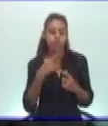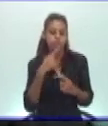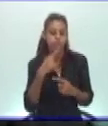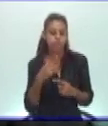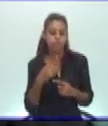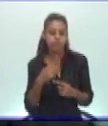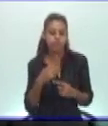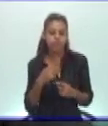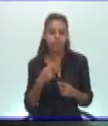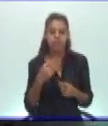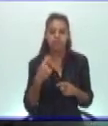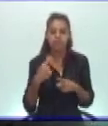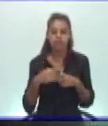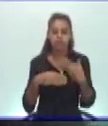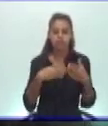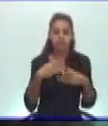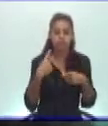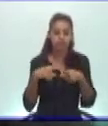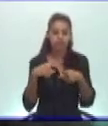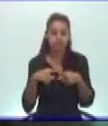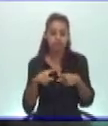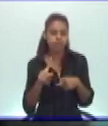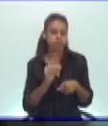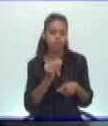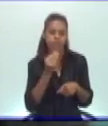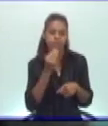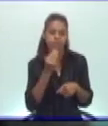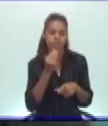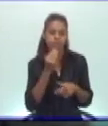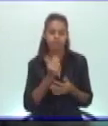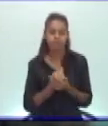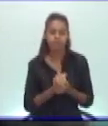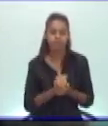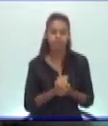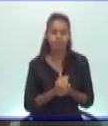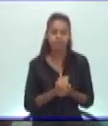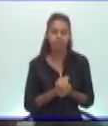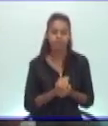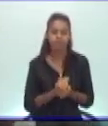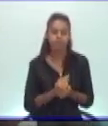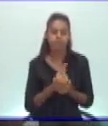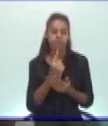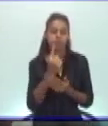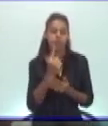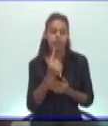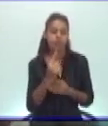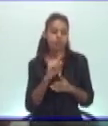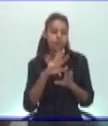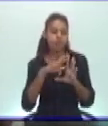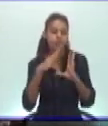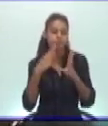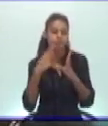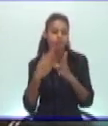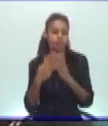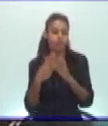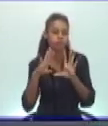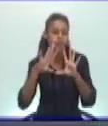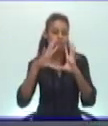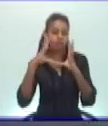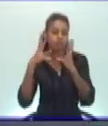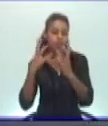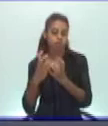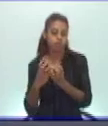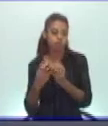agradable para las muchachadas porque ya en estos momentos, cuando una muchacha, en todos los países del mundo,